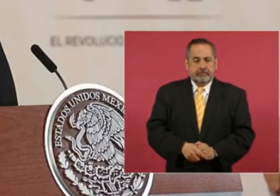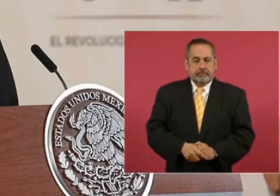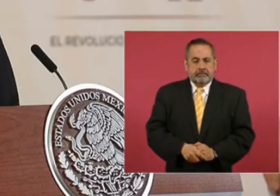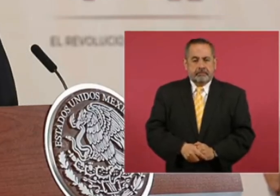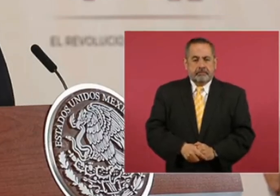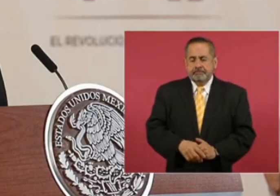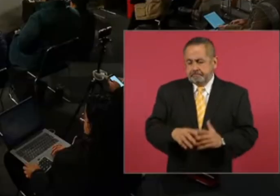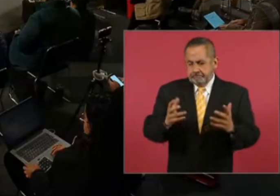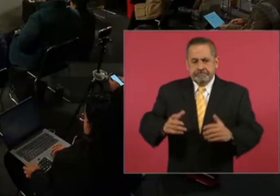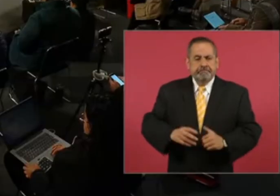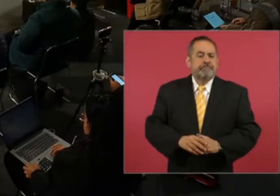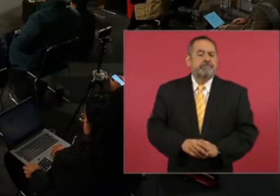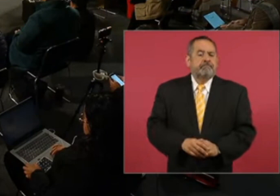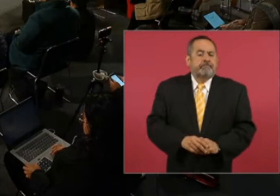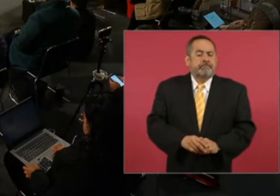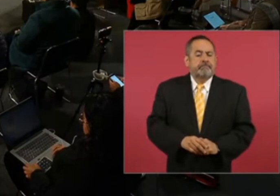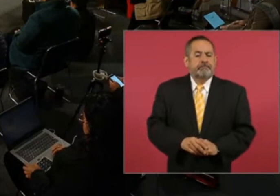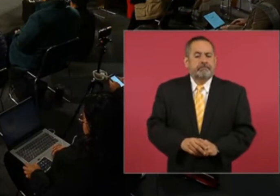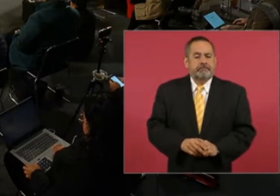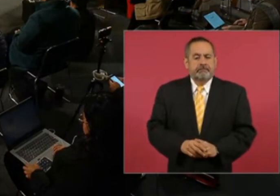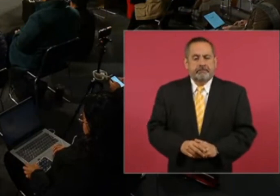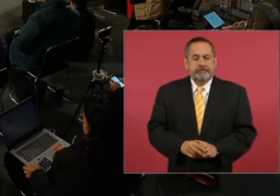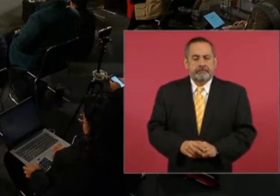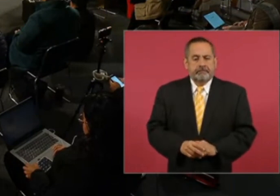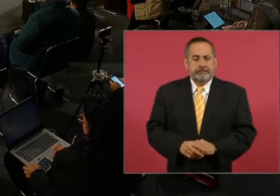Entonces, yo no soy